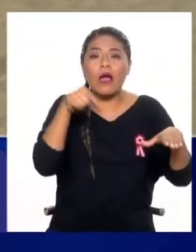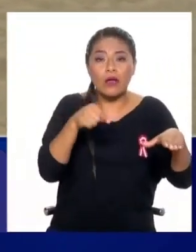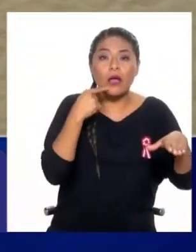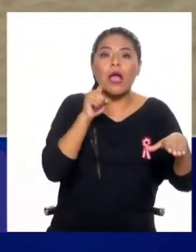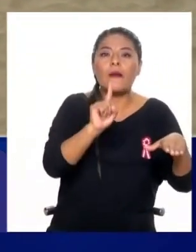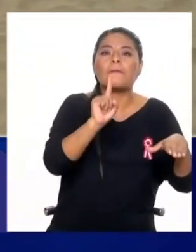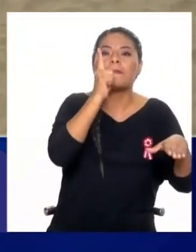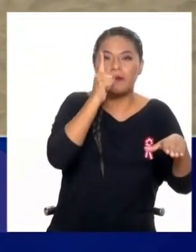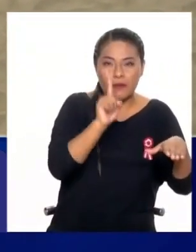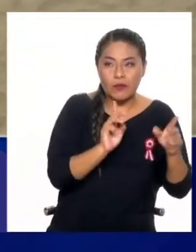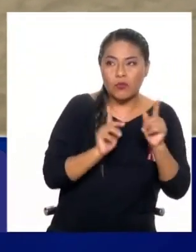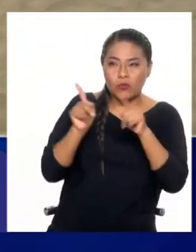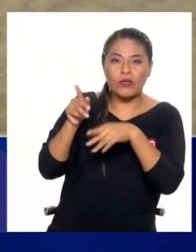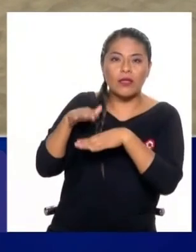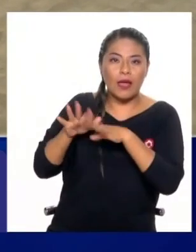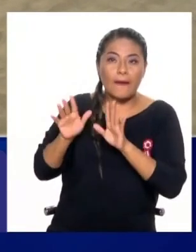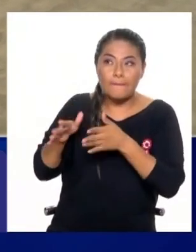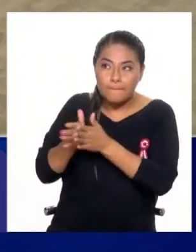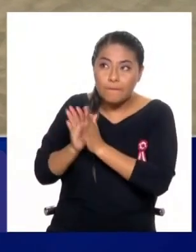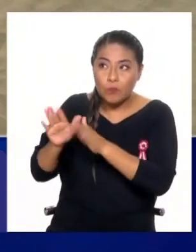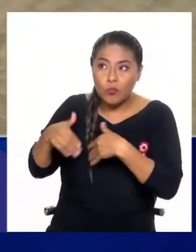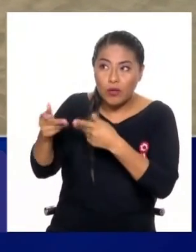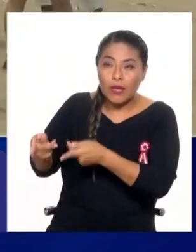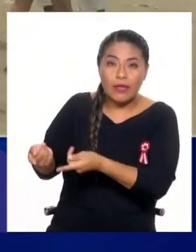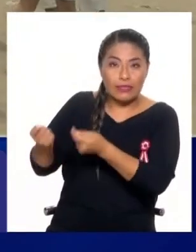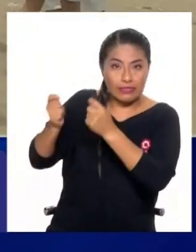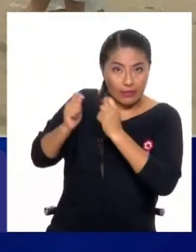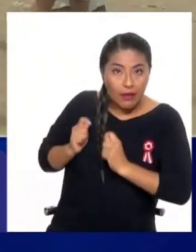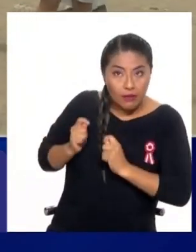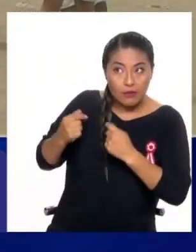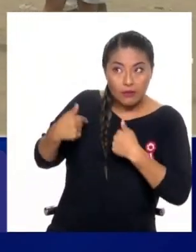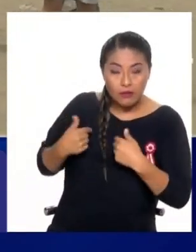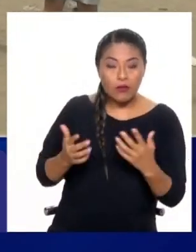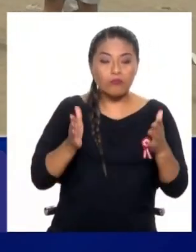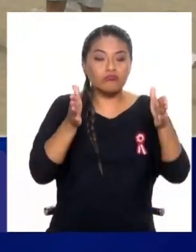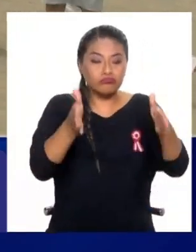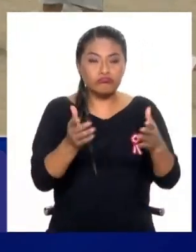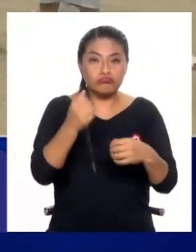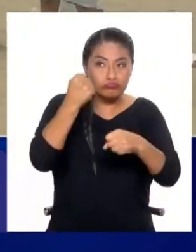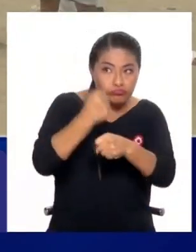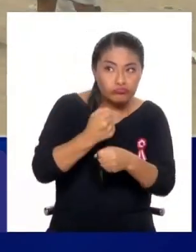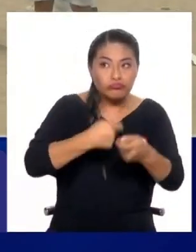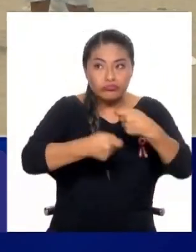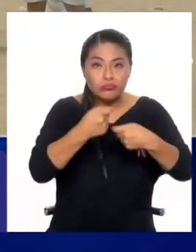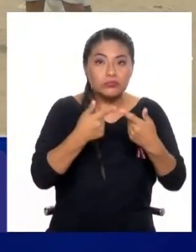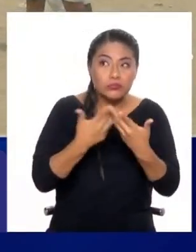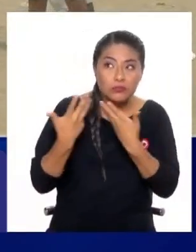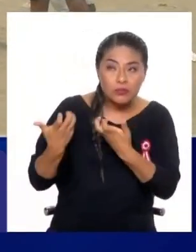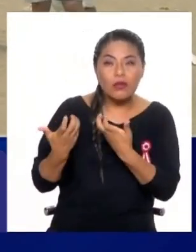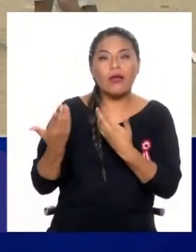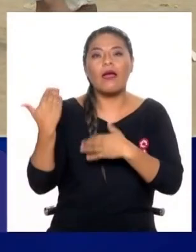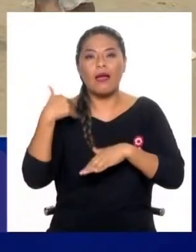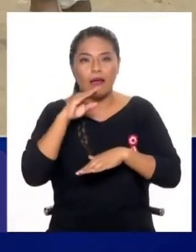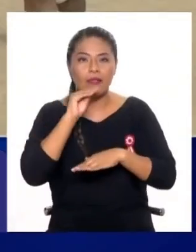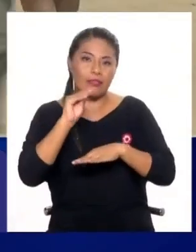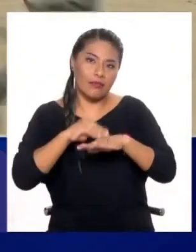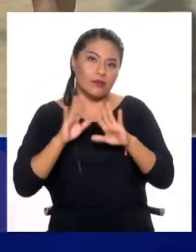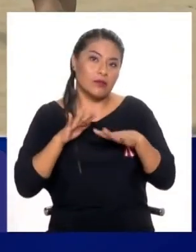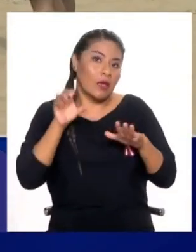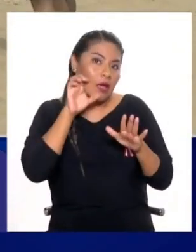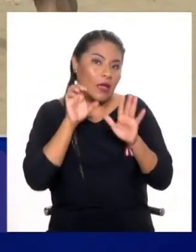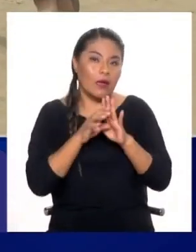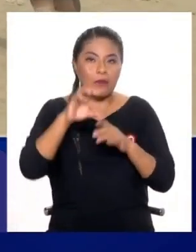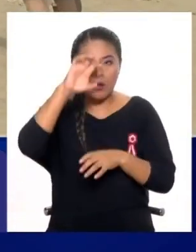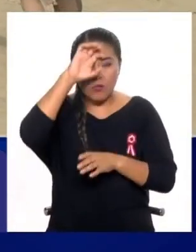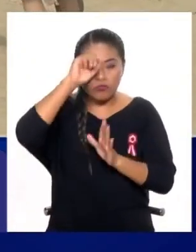solicitarlo al Estado peruano para que te lo otorgue con fines productivos. Eso sucede, por ejemplo, cuando hacen los denuncios de suelos para actividades